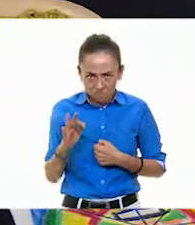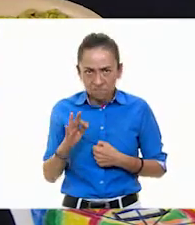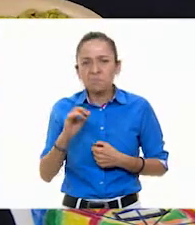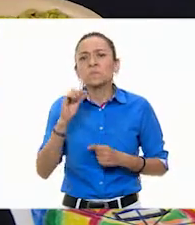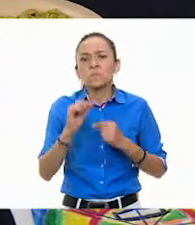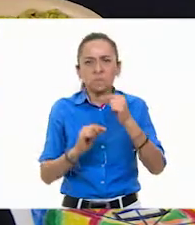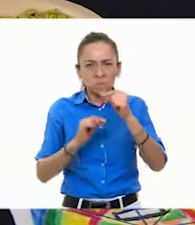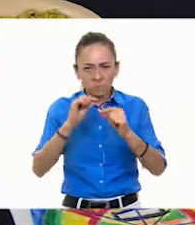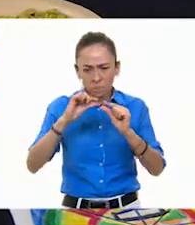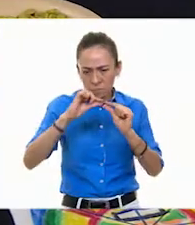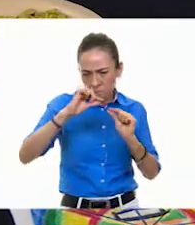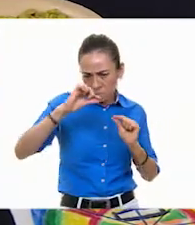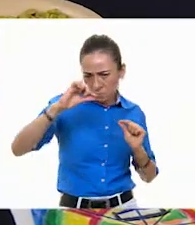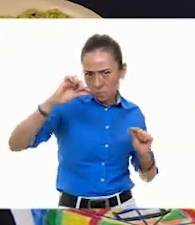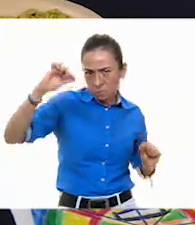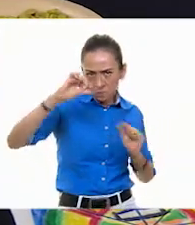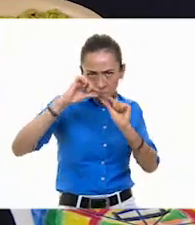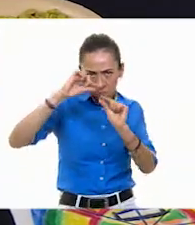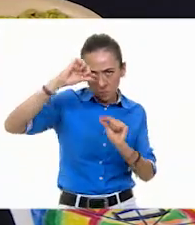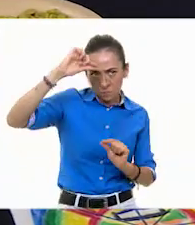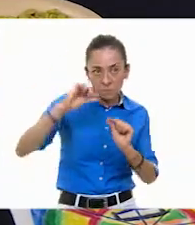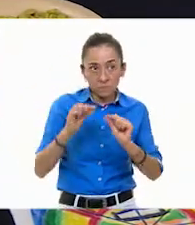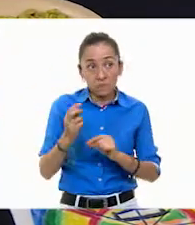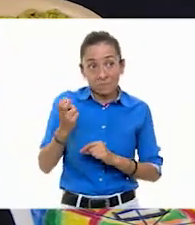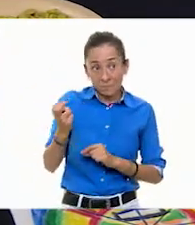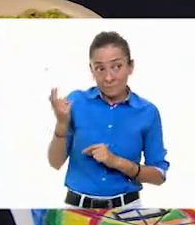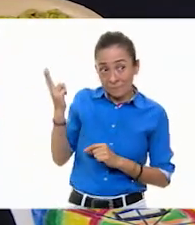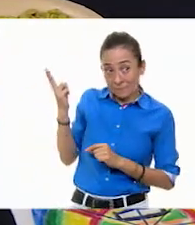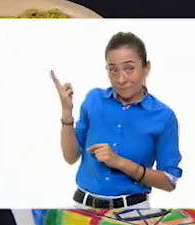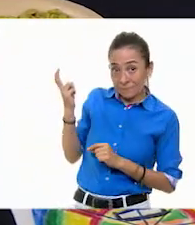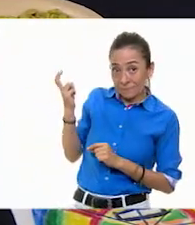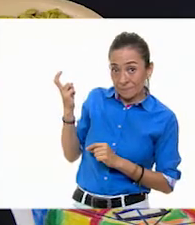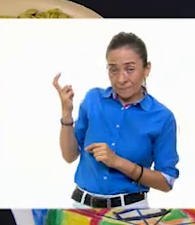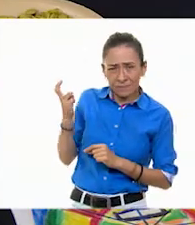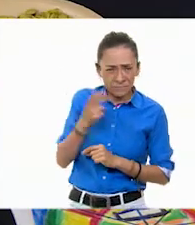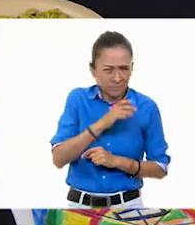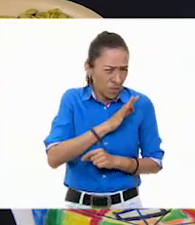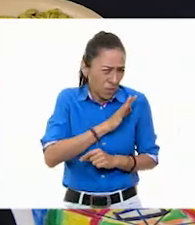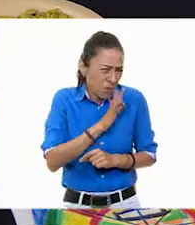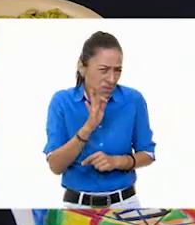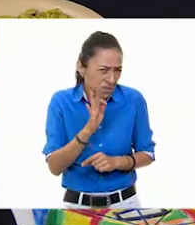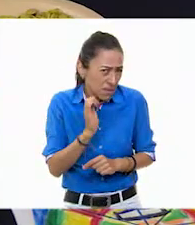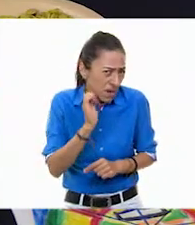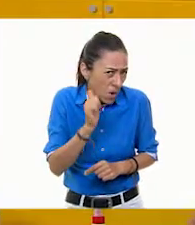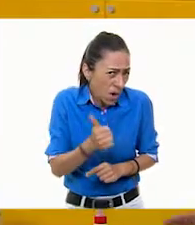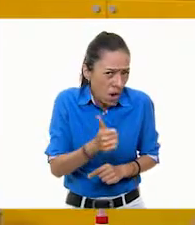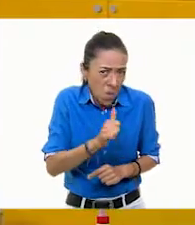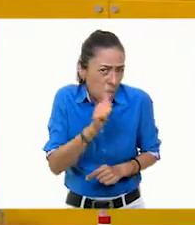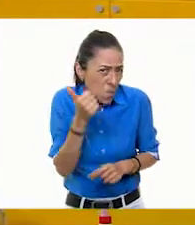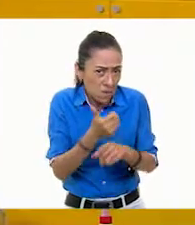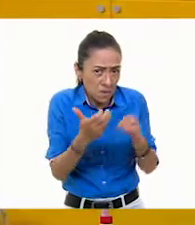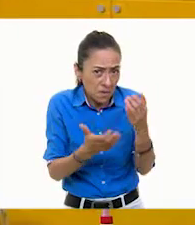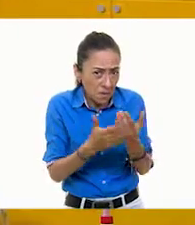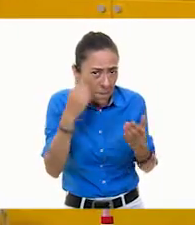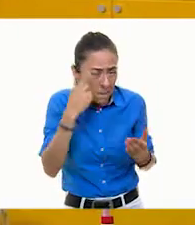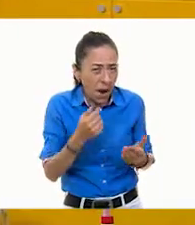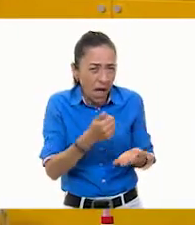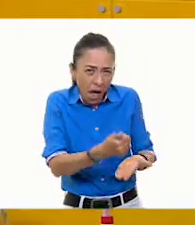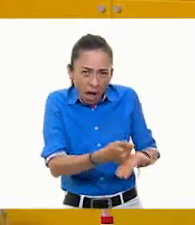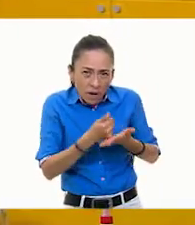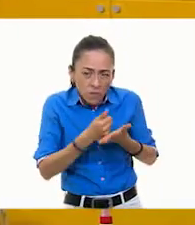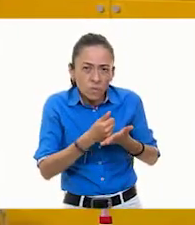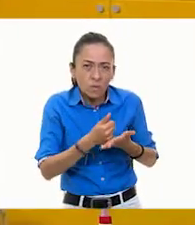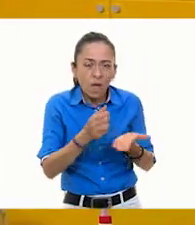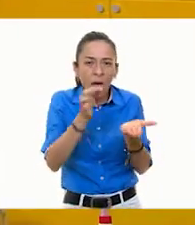Muy bien. Esta herramienta nos permite. Puede ser cualquier objeto que nos ayude a presionar a la semilla, ¿no?